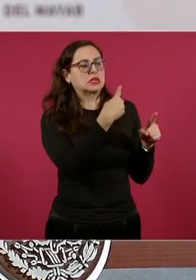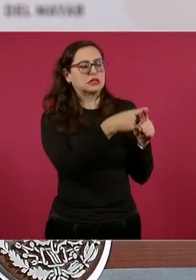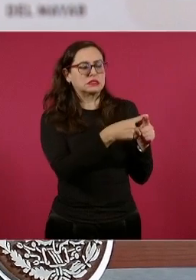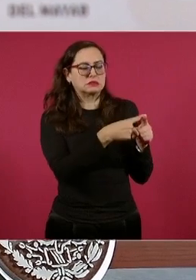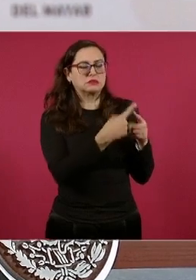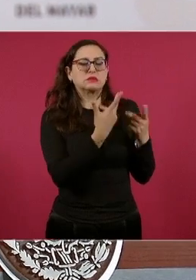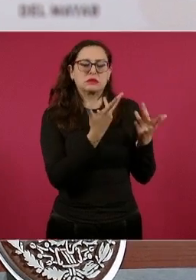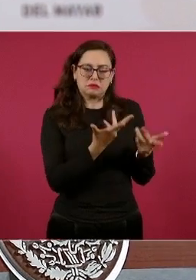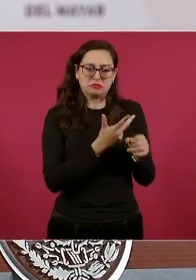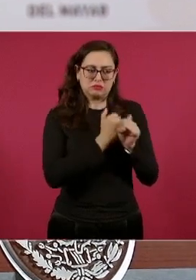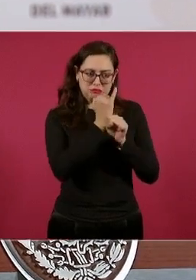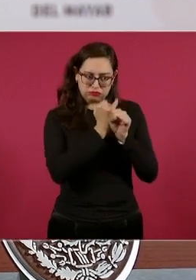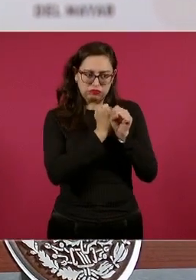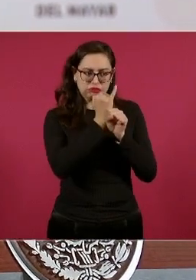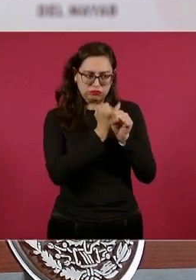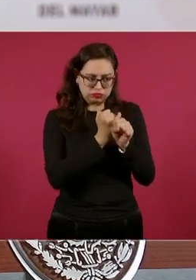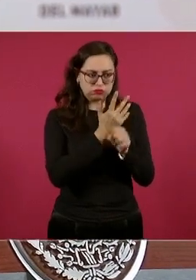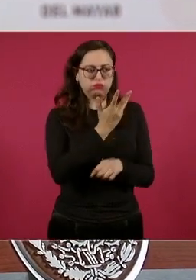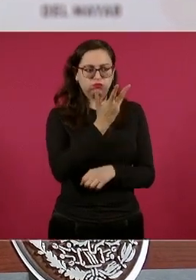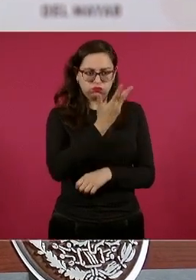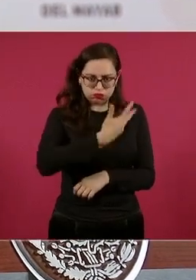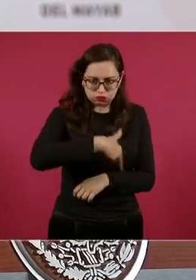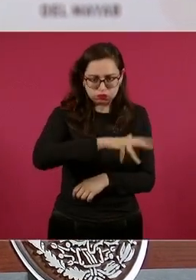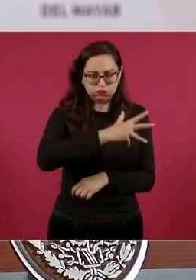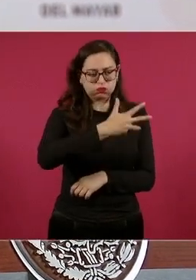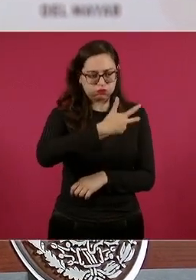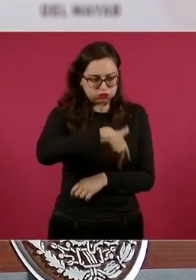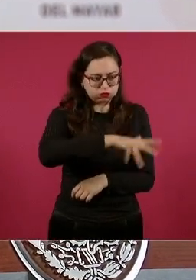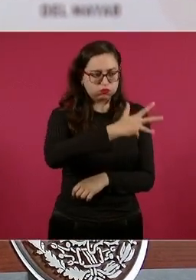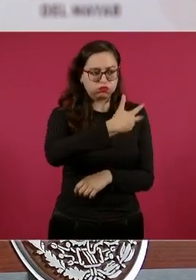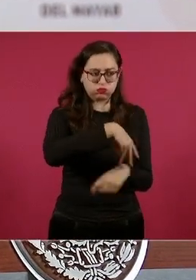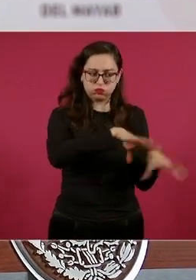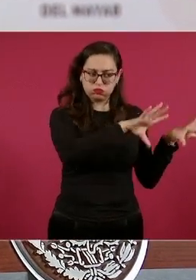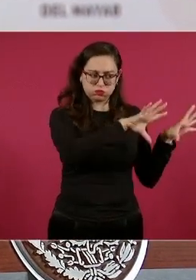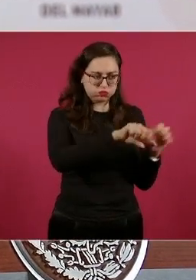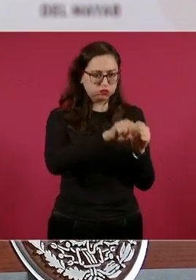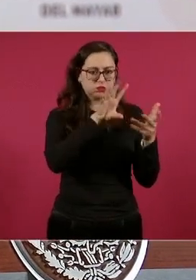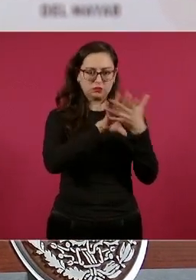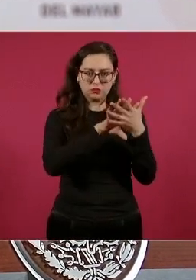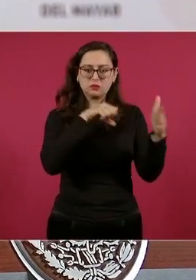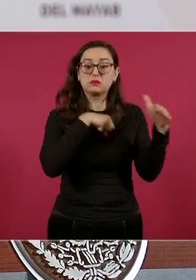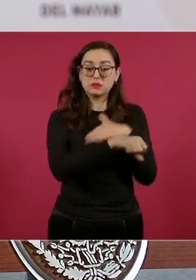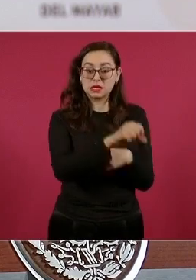ser buscados y castigados.